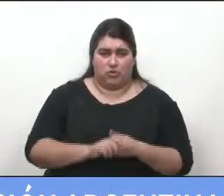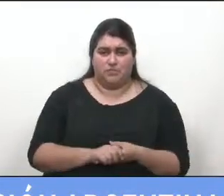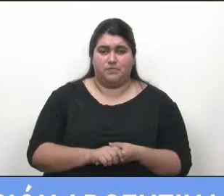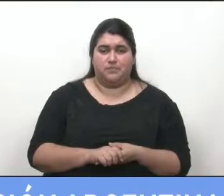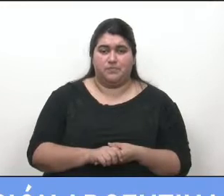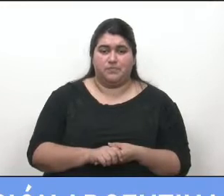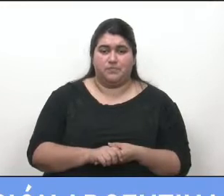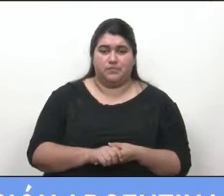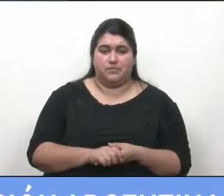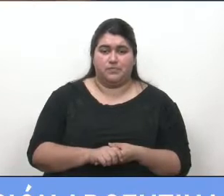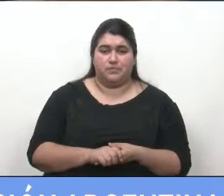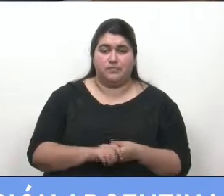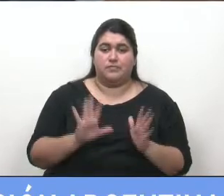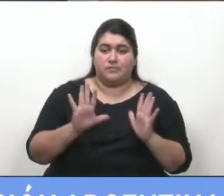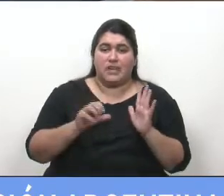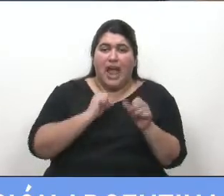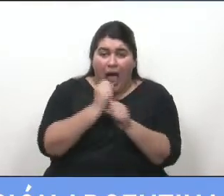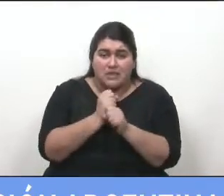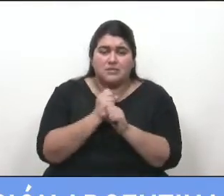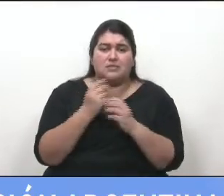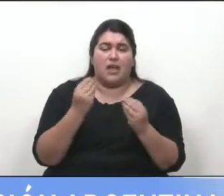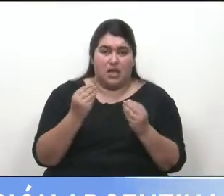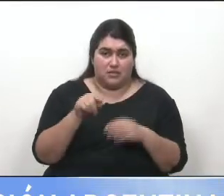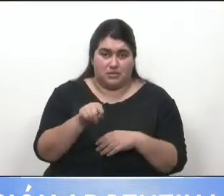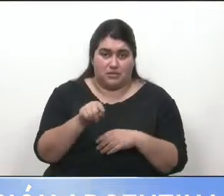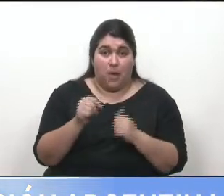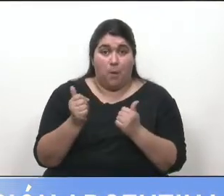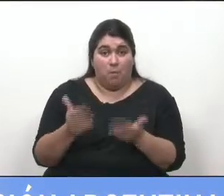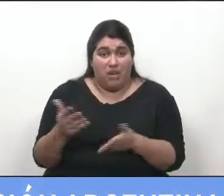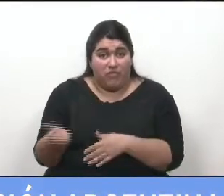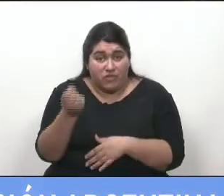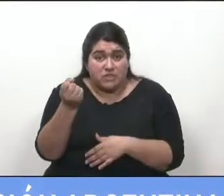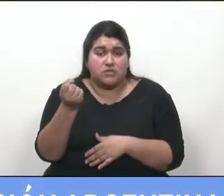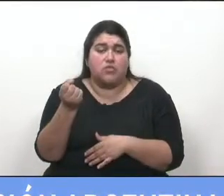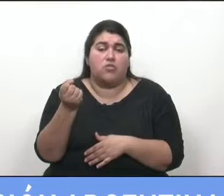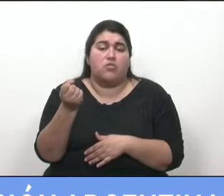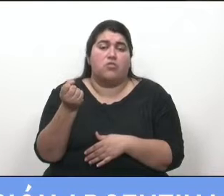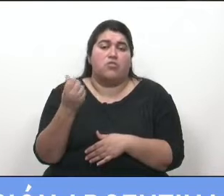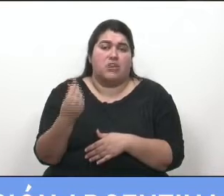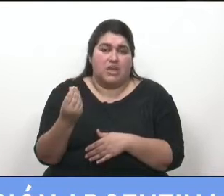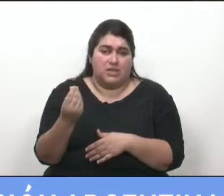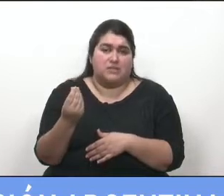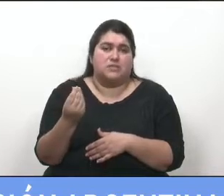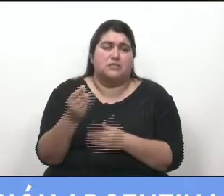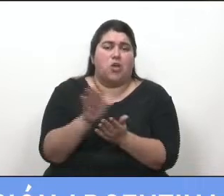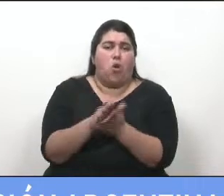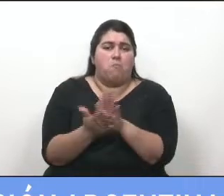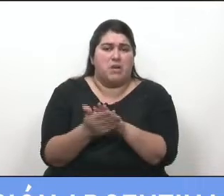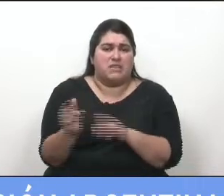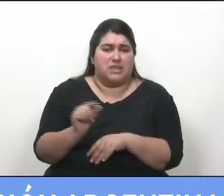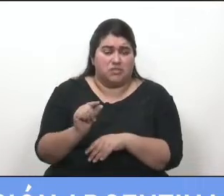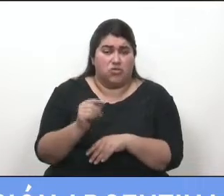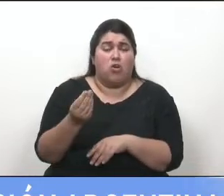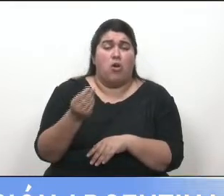Y hasta percibir, ese beneficio es, hasta percibir una compensación en